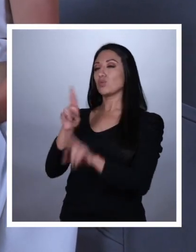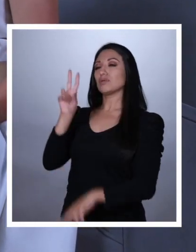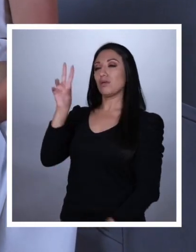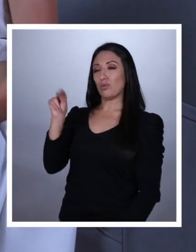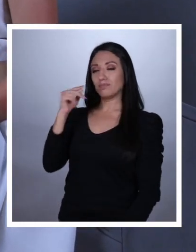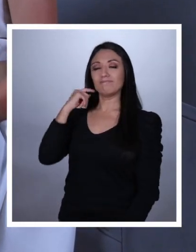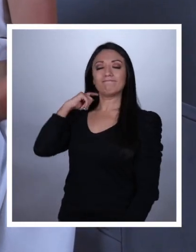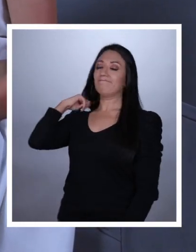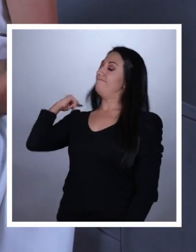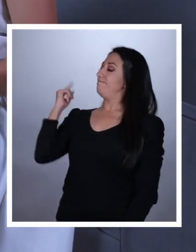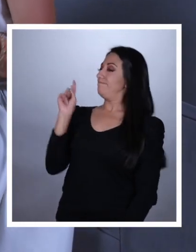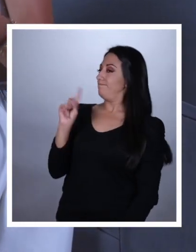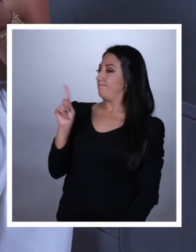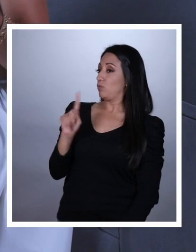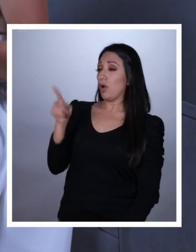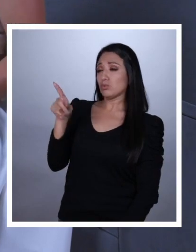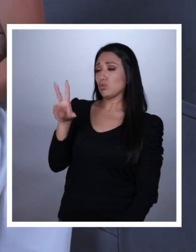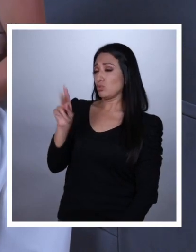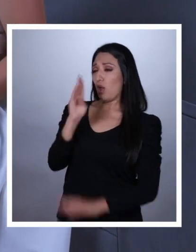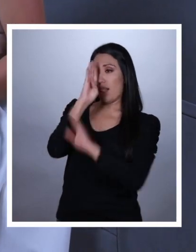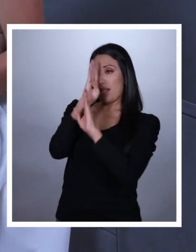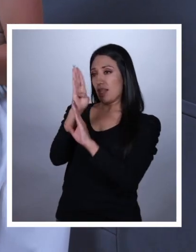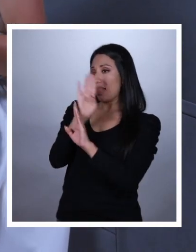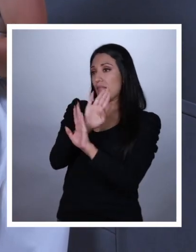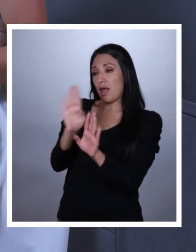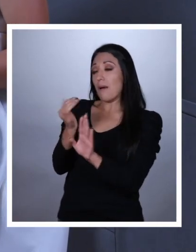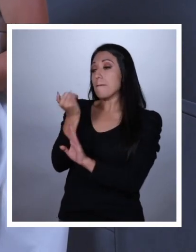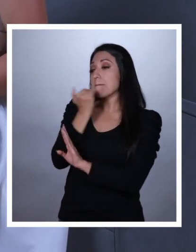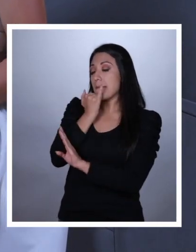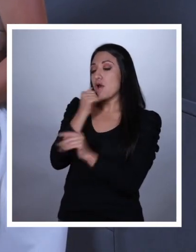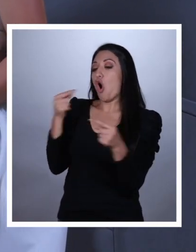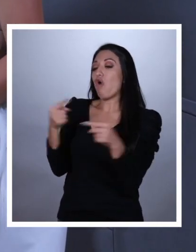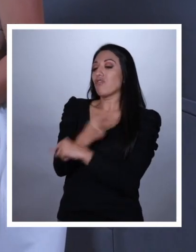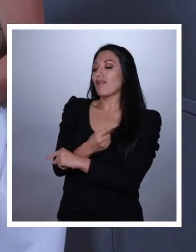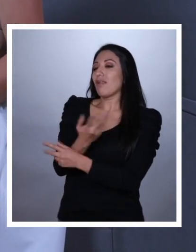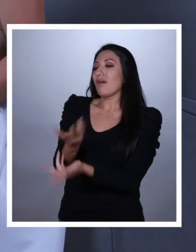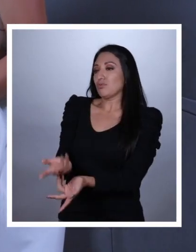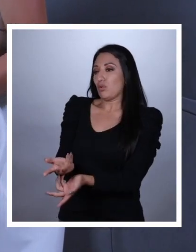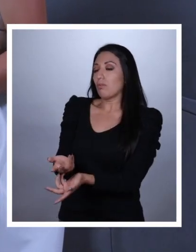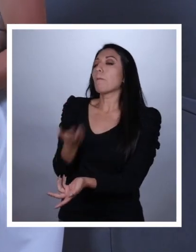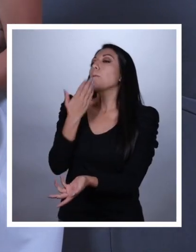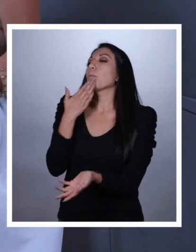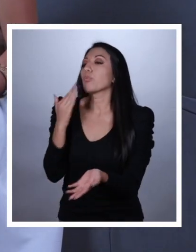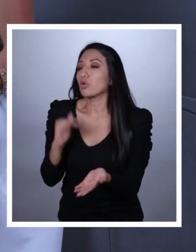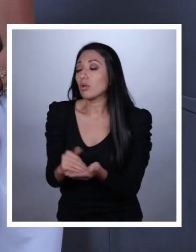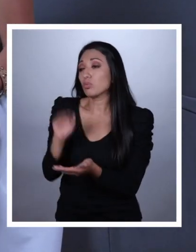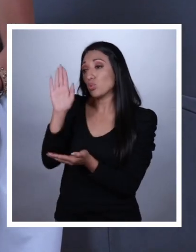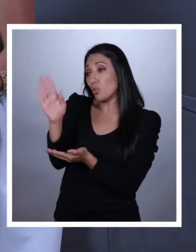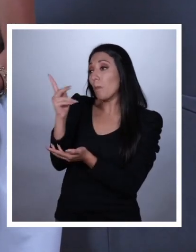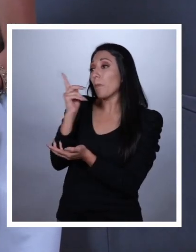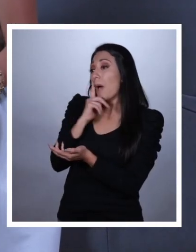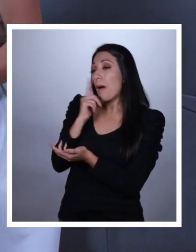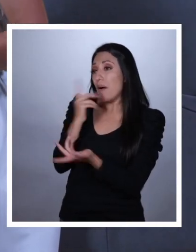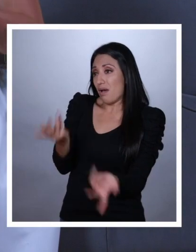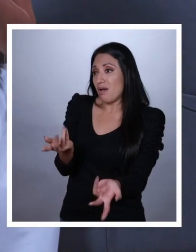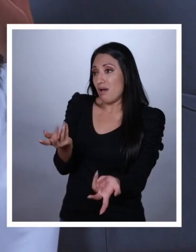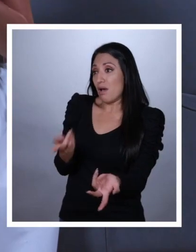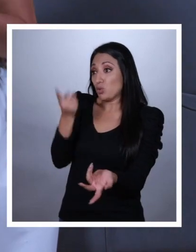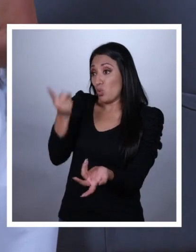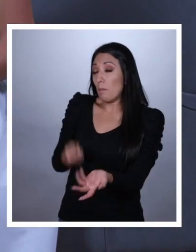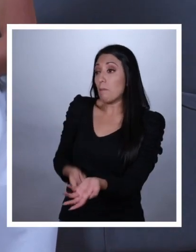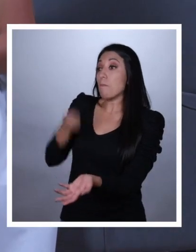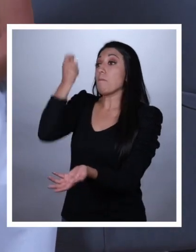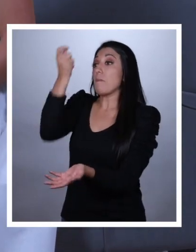respuesta es no. Sería deshonesto y habría un severo conflicto de intereses, porque es tu familiar y porque